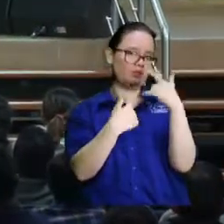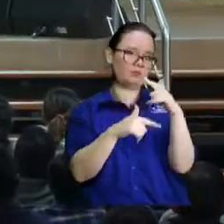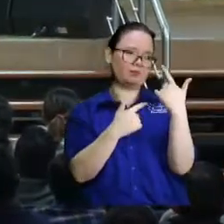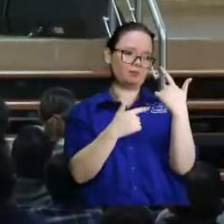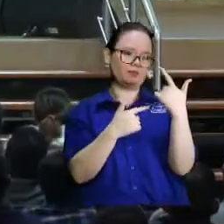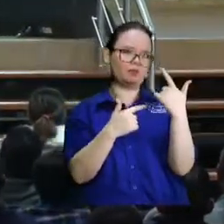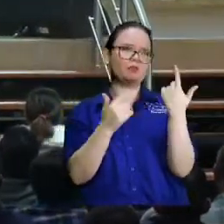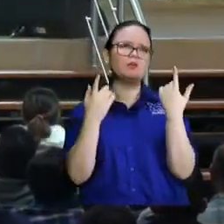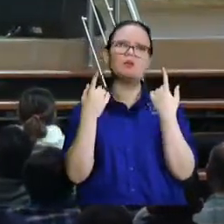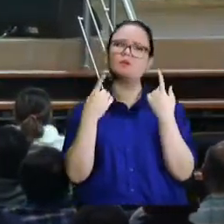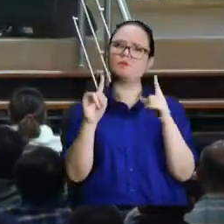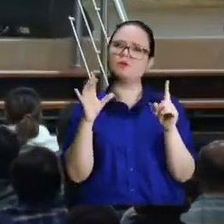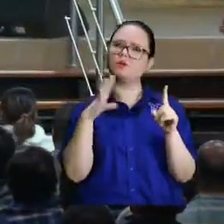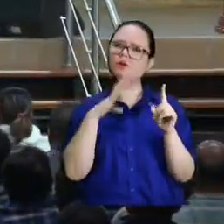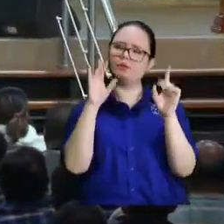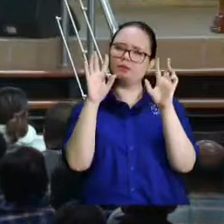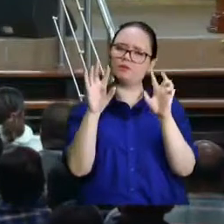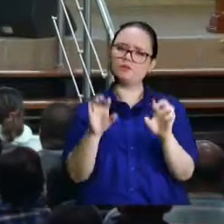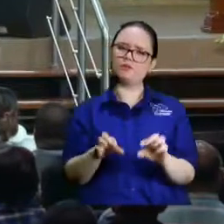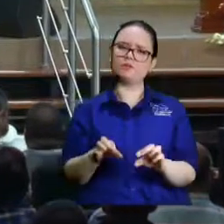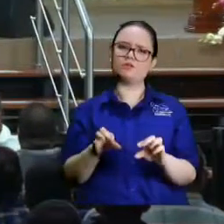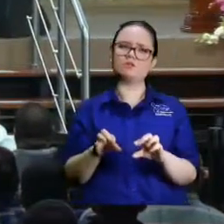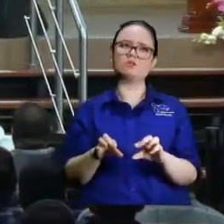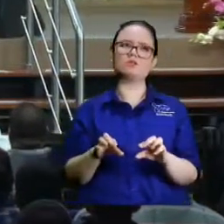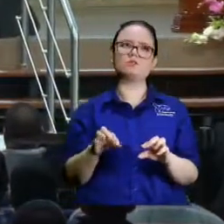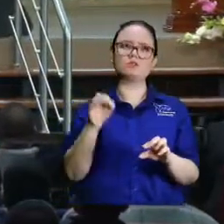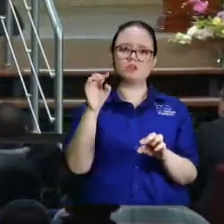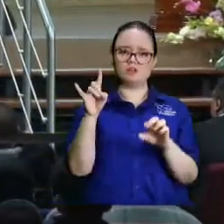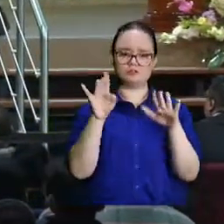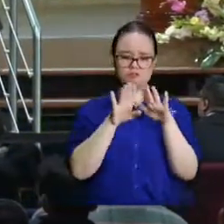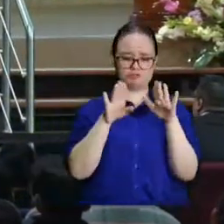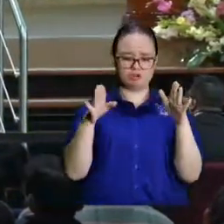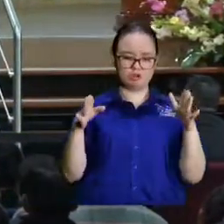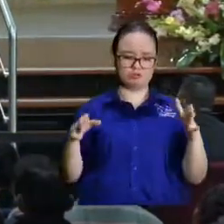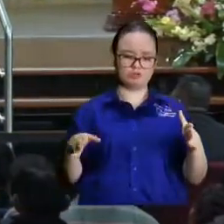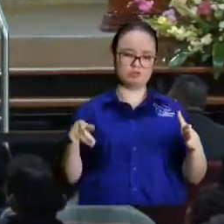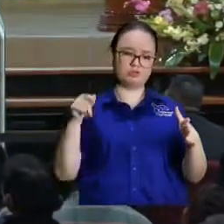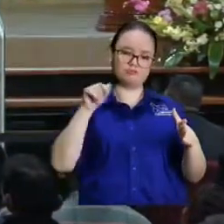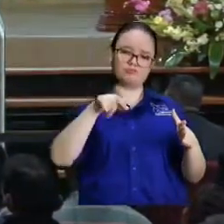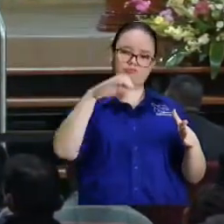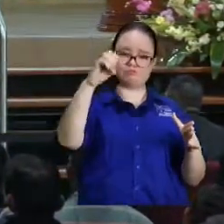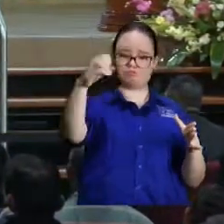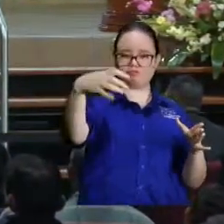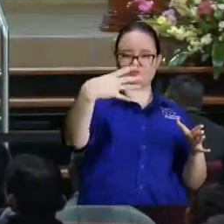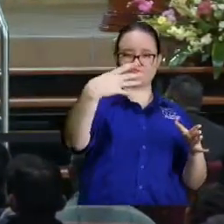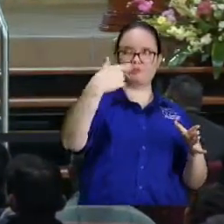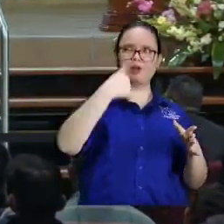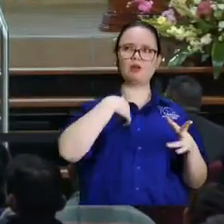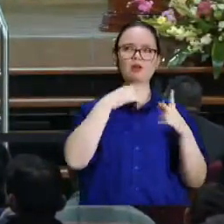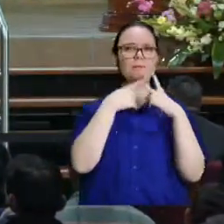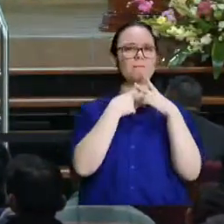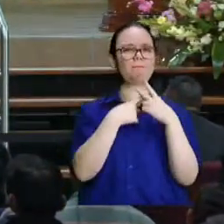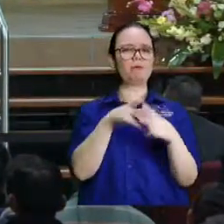tiene es una camarita que la pone enfrente de un escritorio y empieza a hablar tonterías